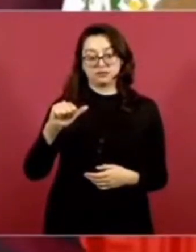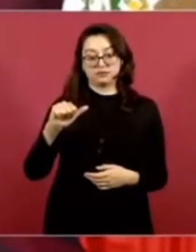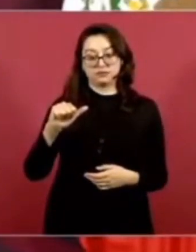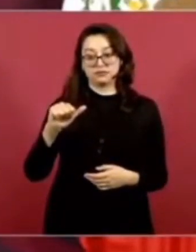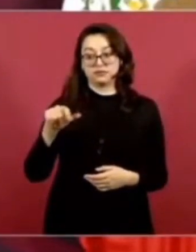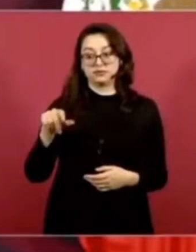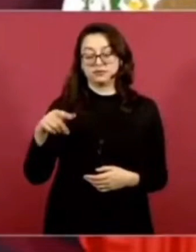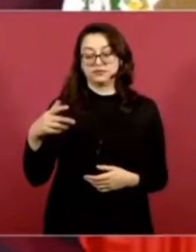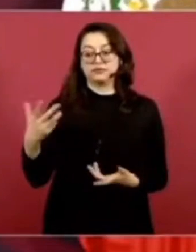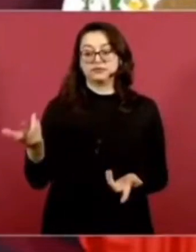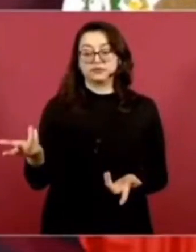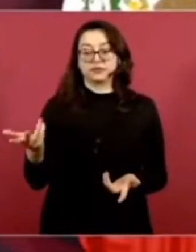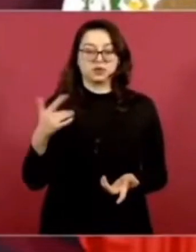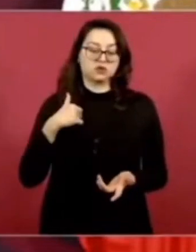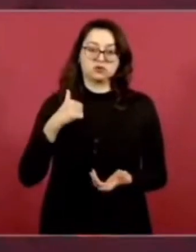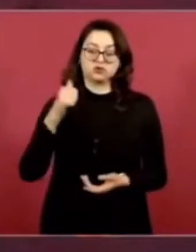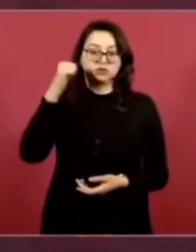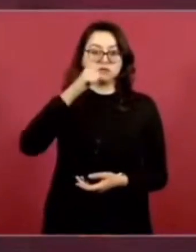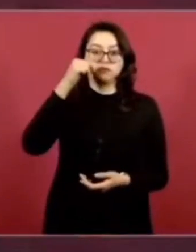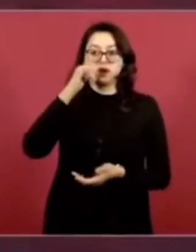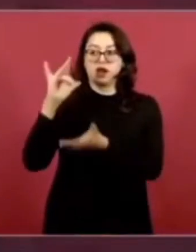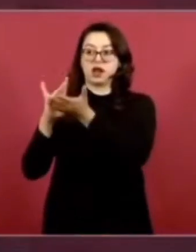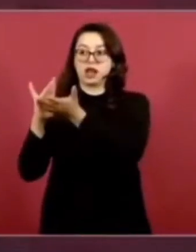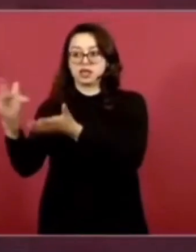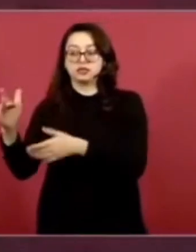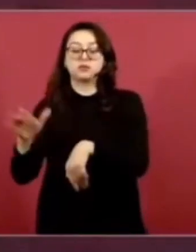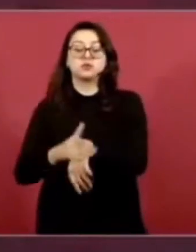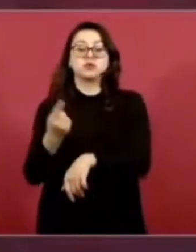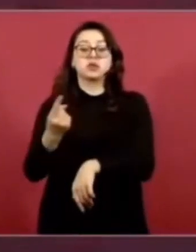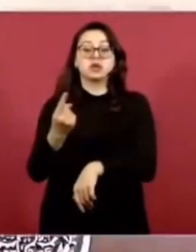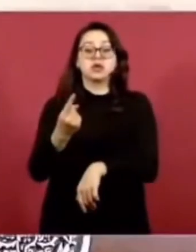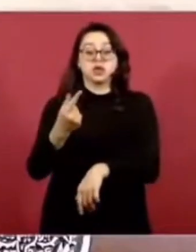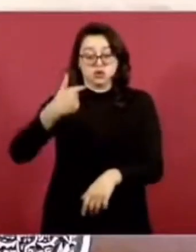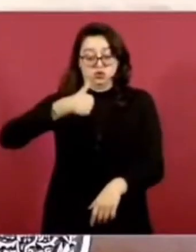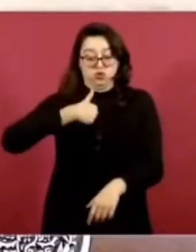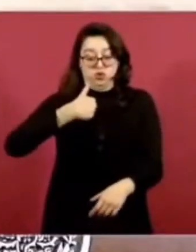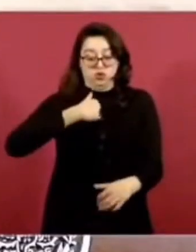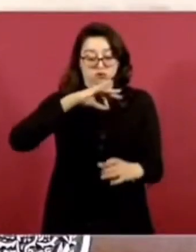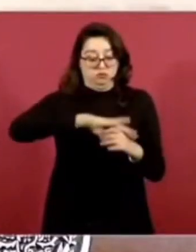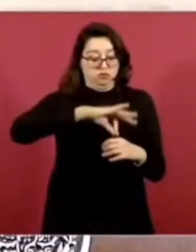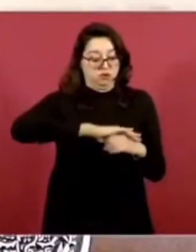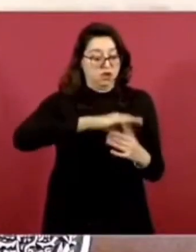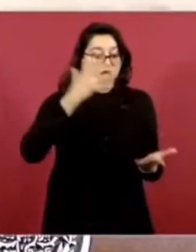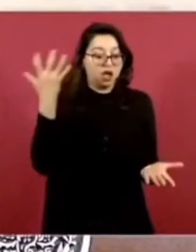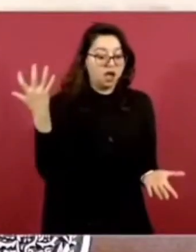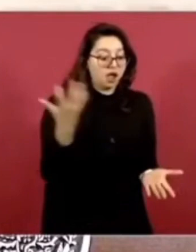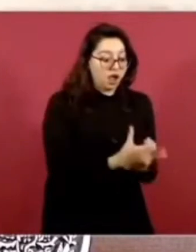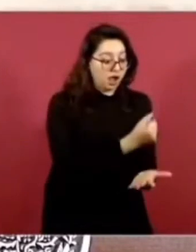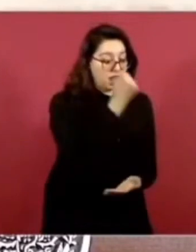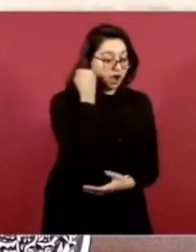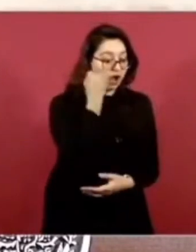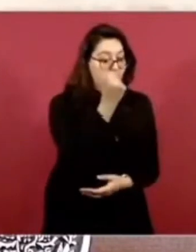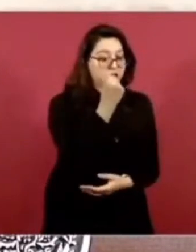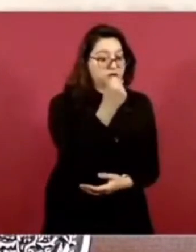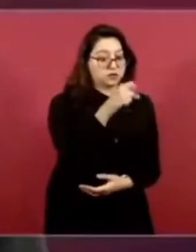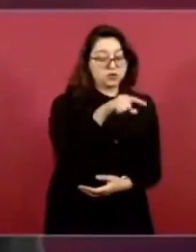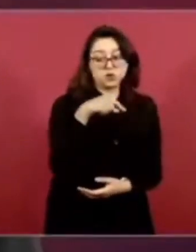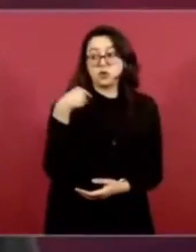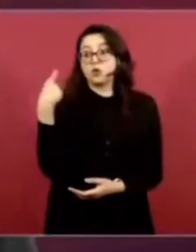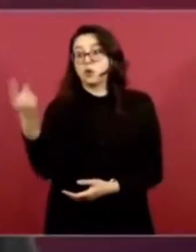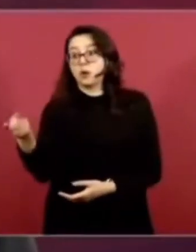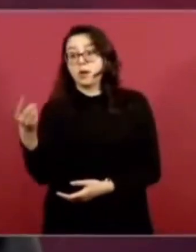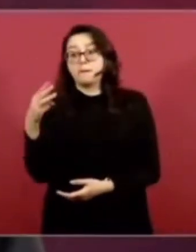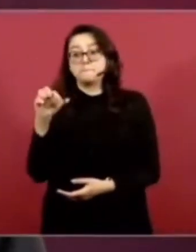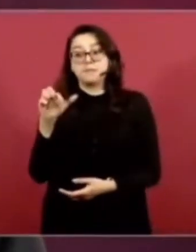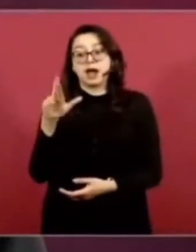él da una entrevista